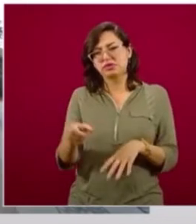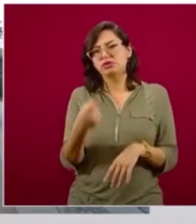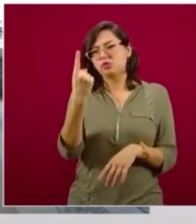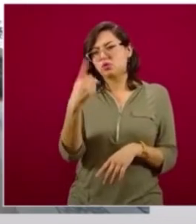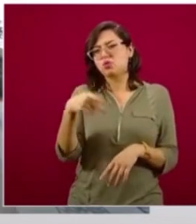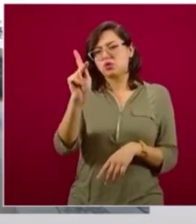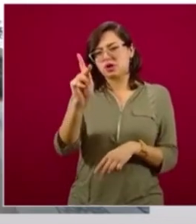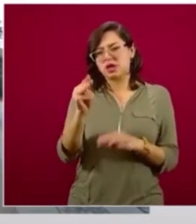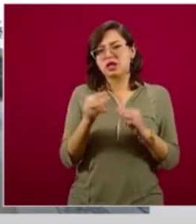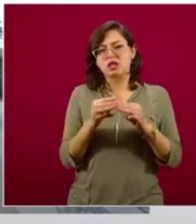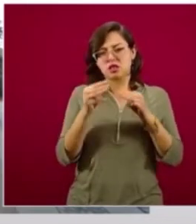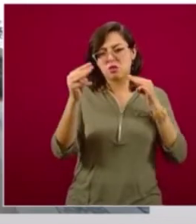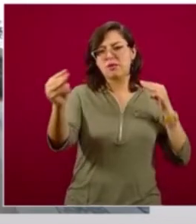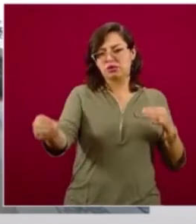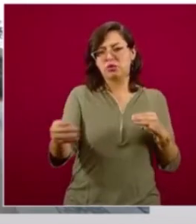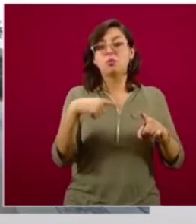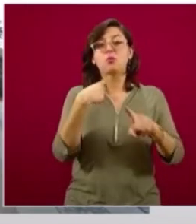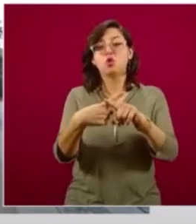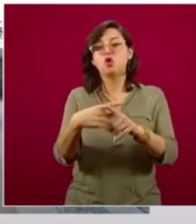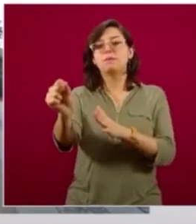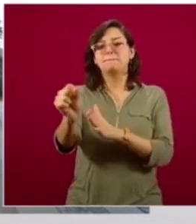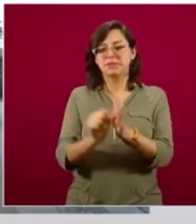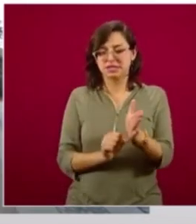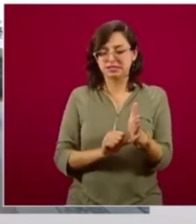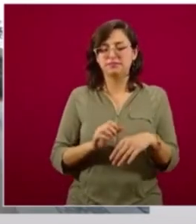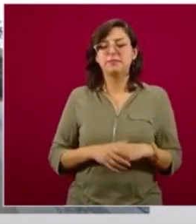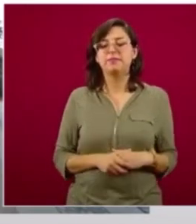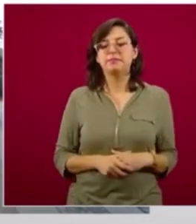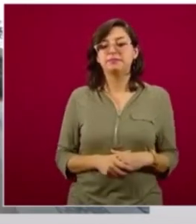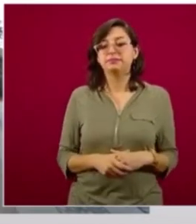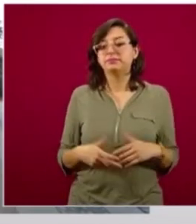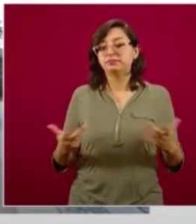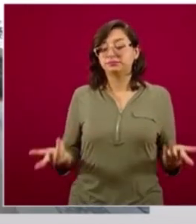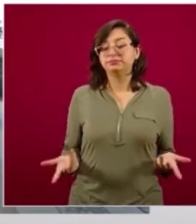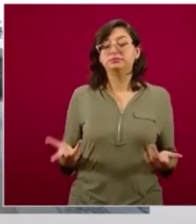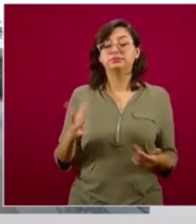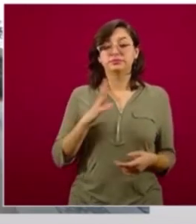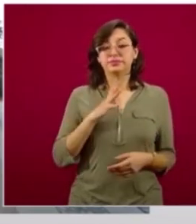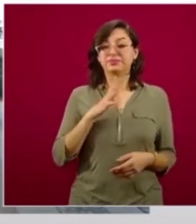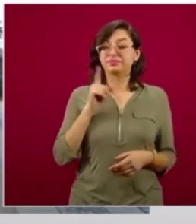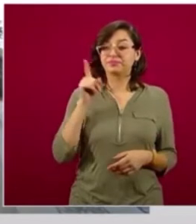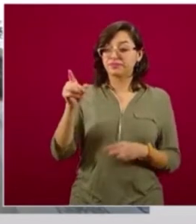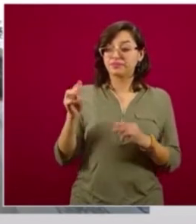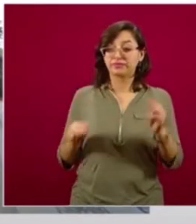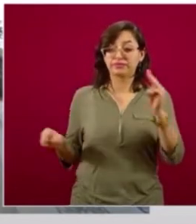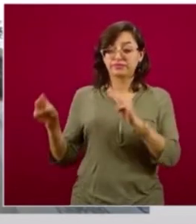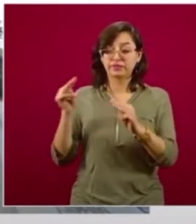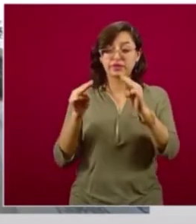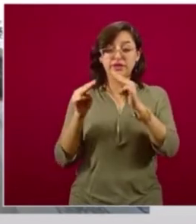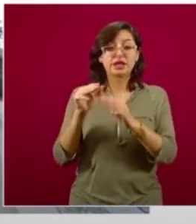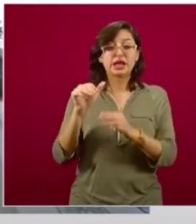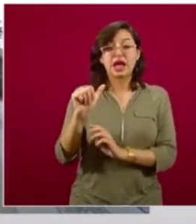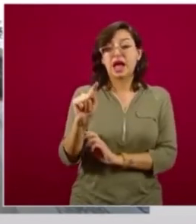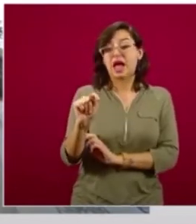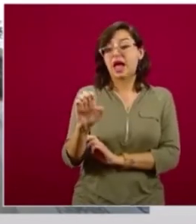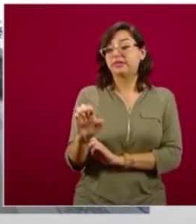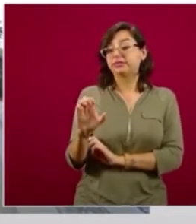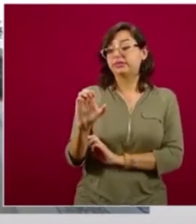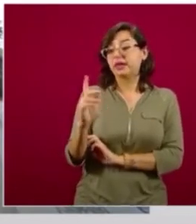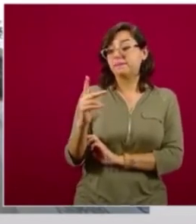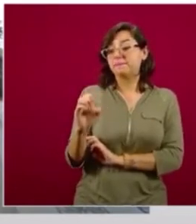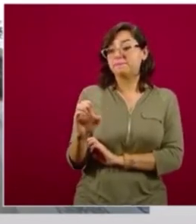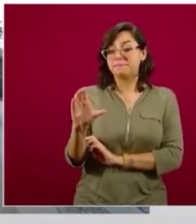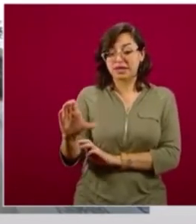algún municipio en la Sierra Juárez que llama Atepec, en donde ellos mismos empezaron a calibrar